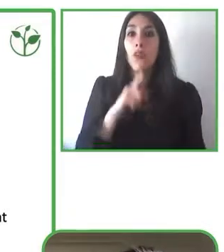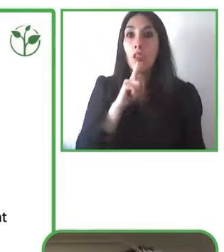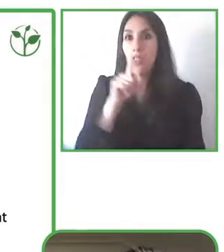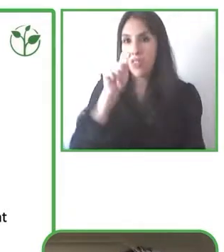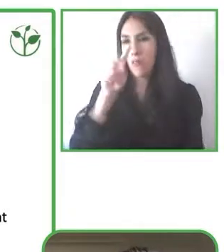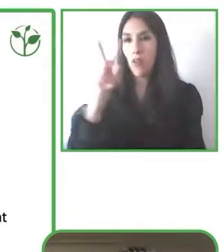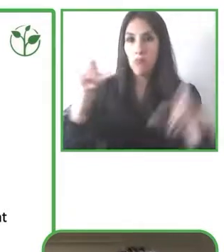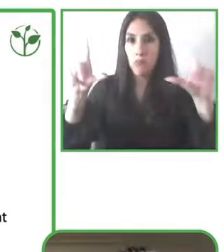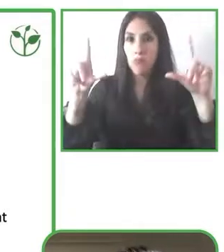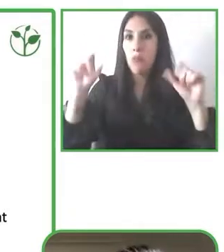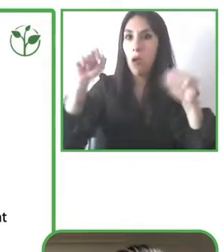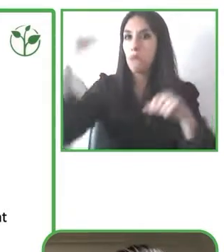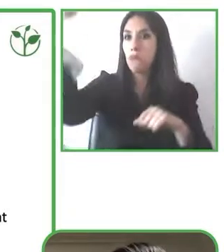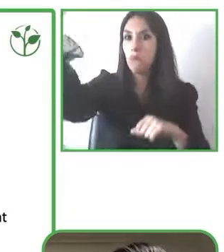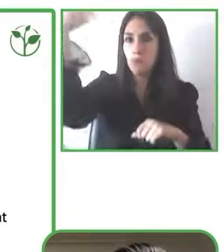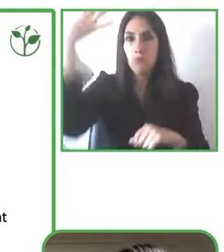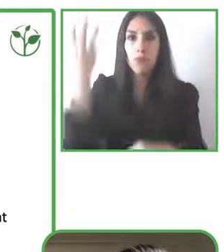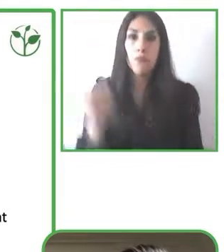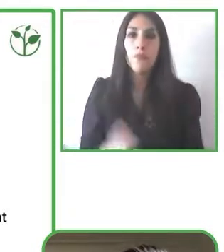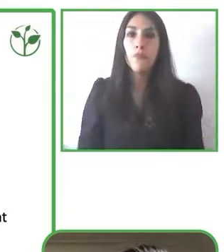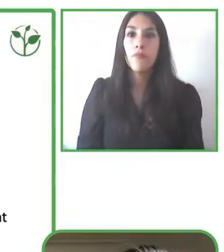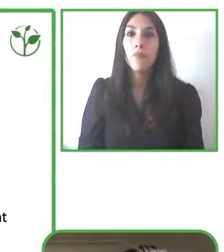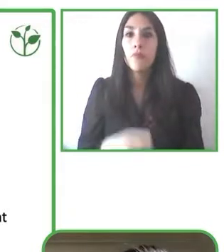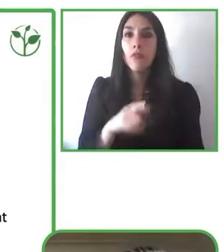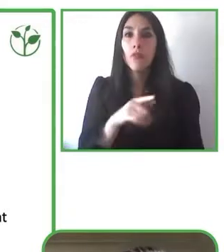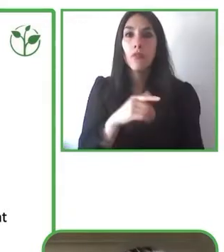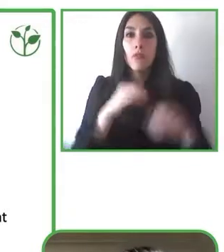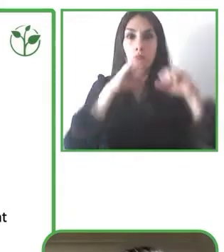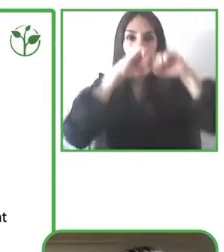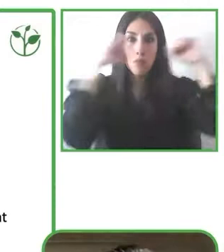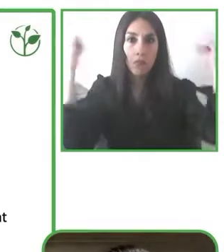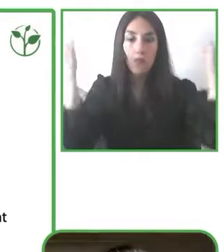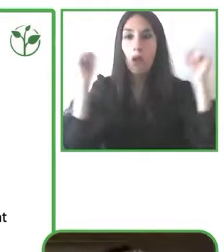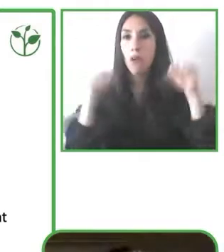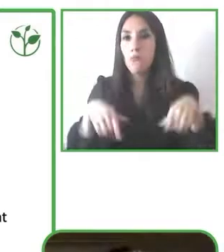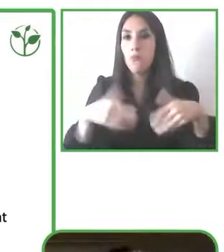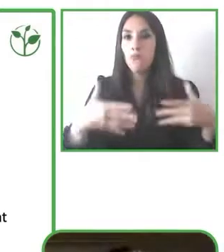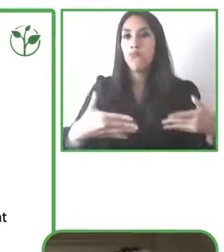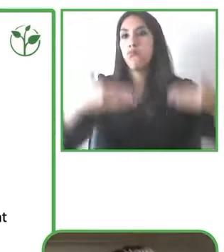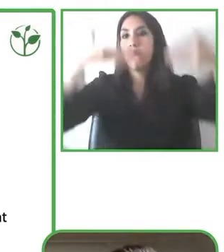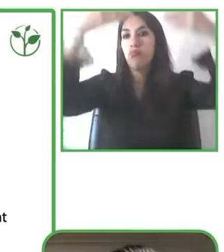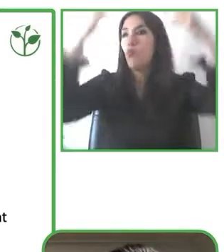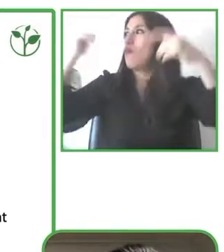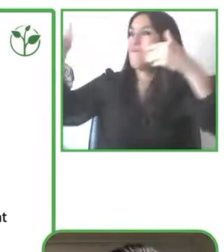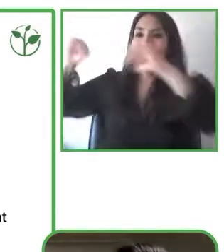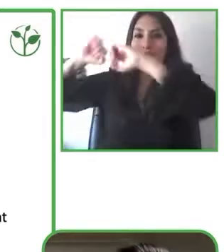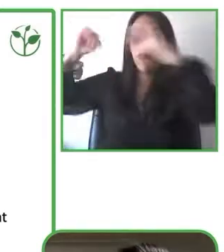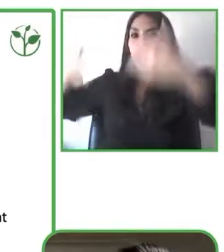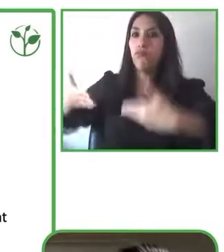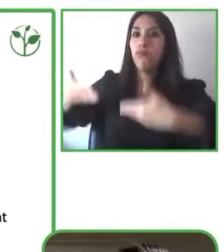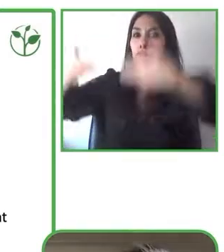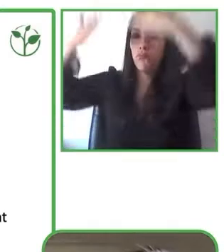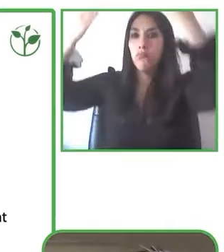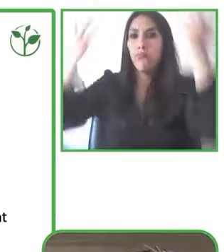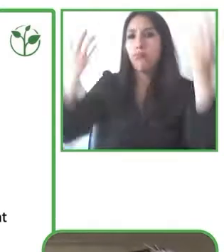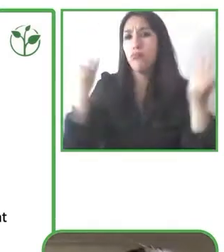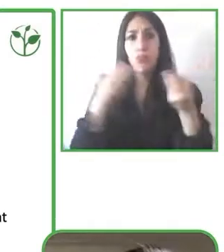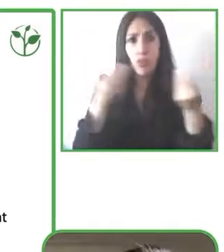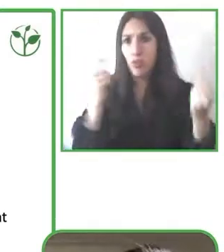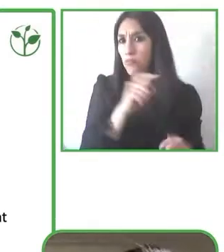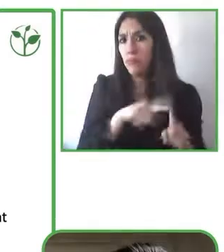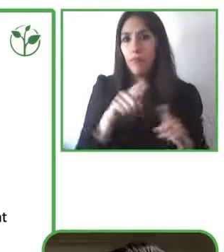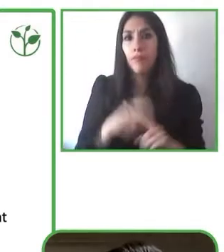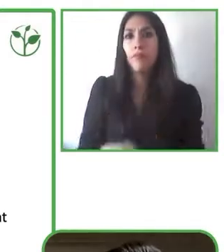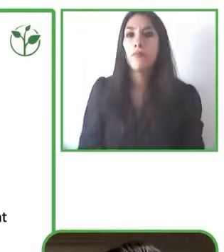persianas. Hay una gama de posibilidades para los usuarios para mejorar su vida cotidiana y no paramos ahí. Continuamos